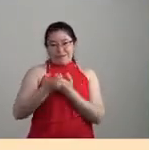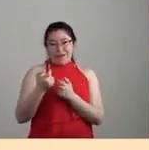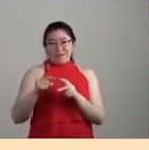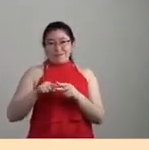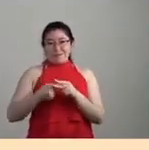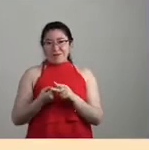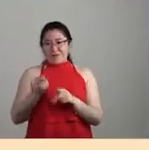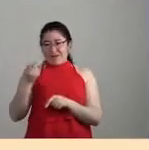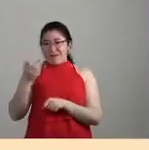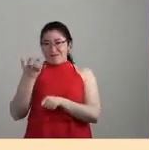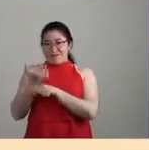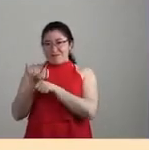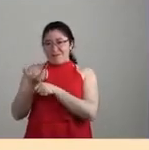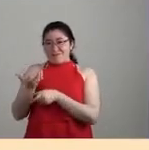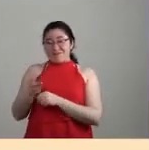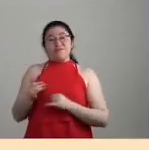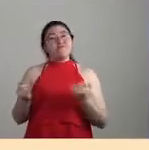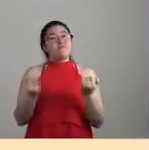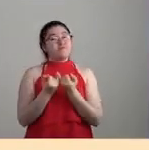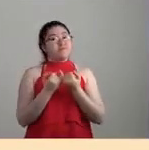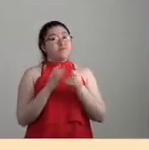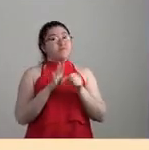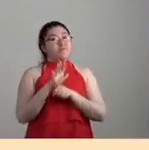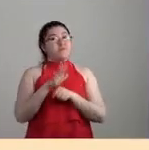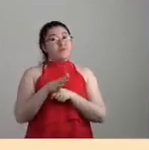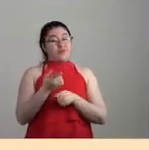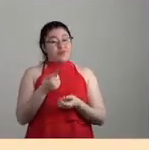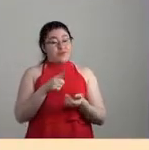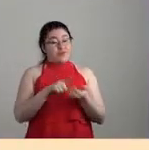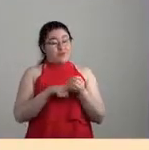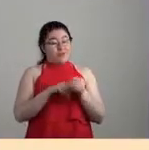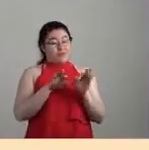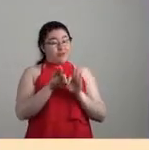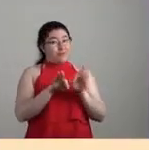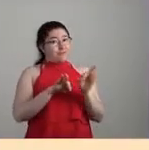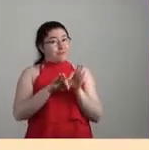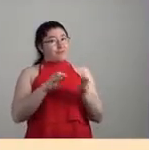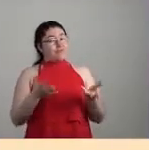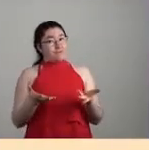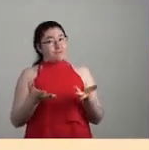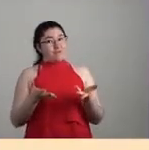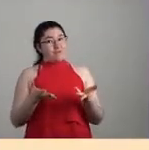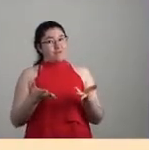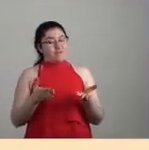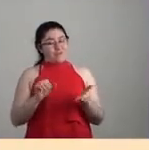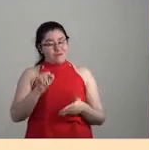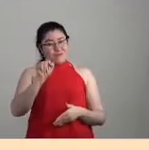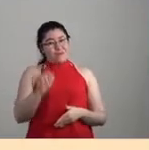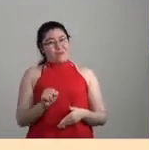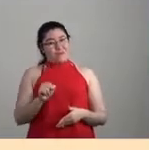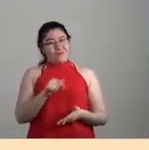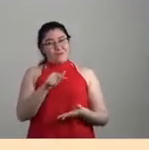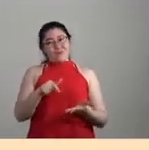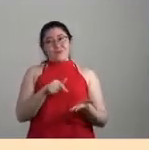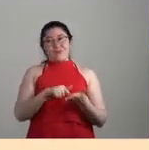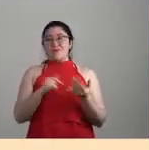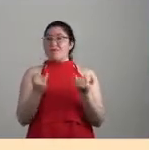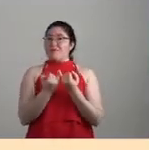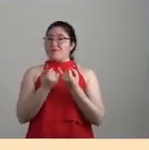se señala como había todo un proceso de colonización interna y de trabajo esclavo en los estados del sur y el trabajo